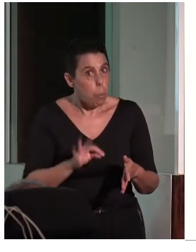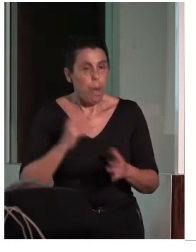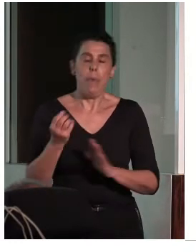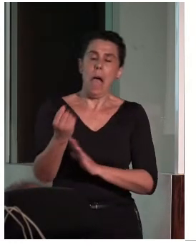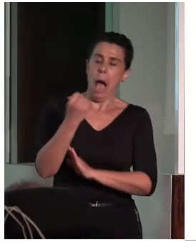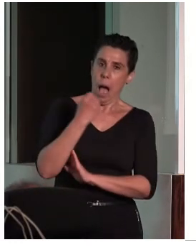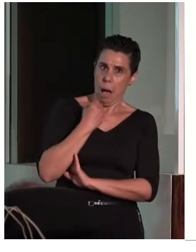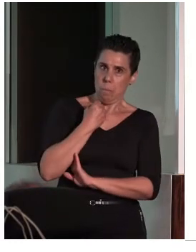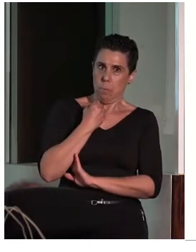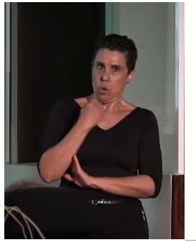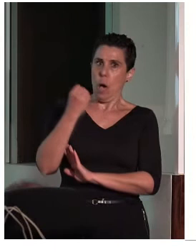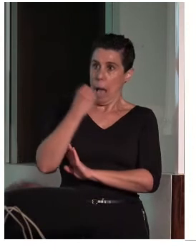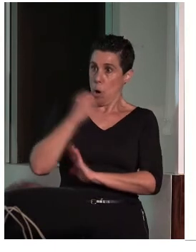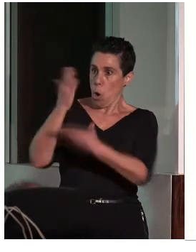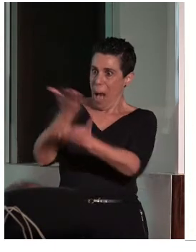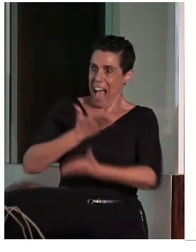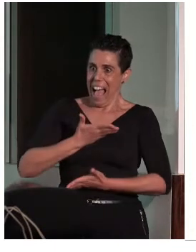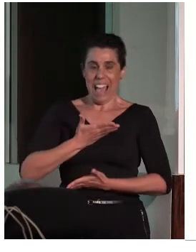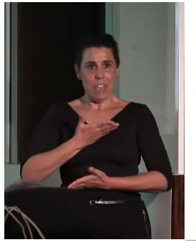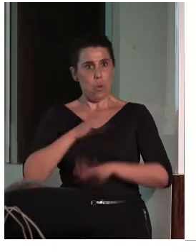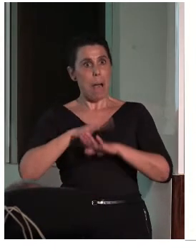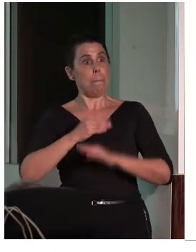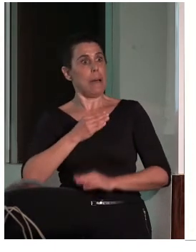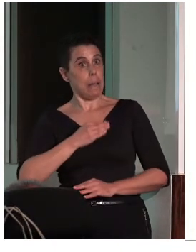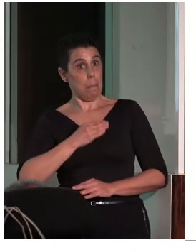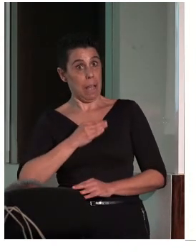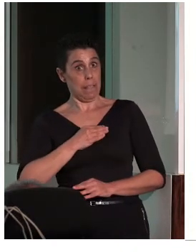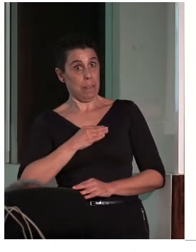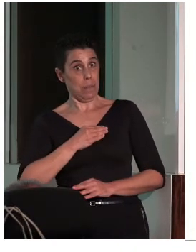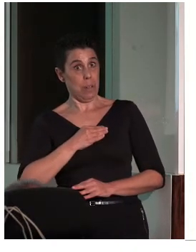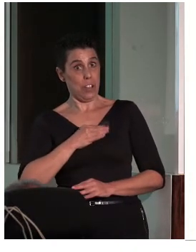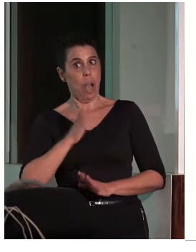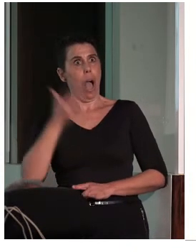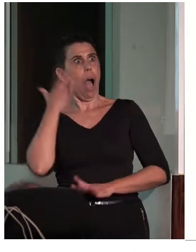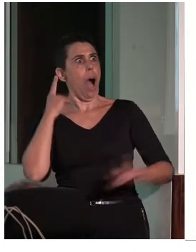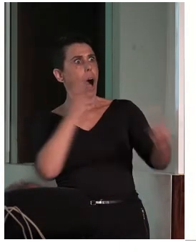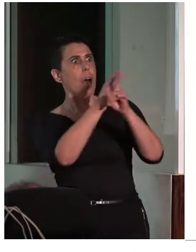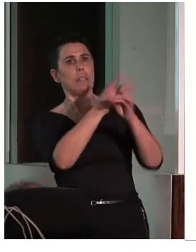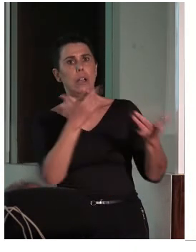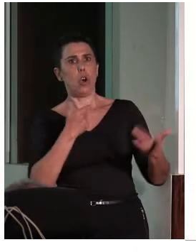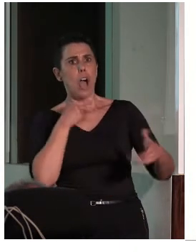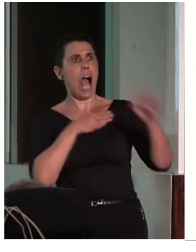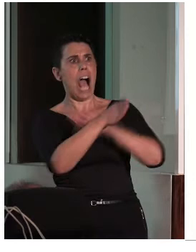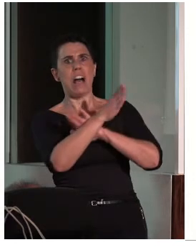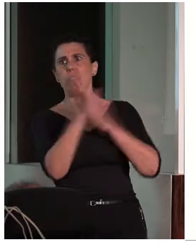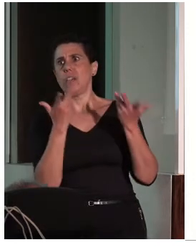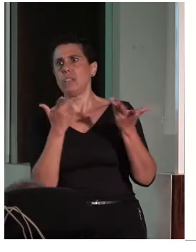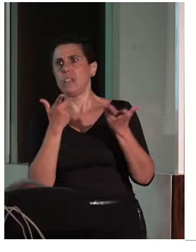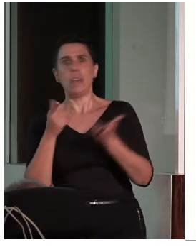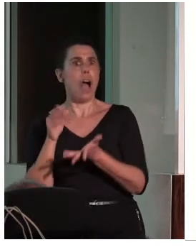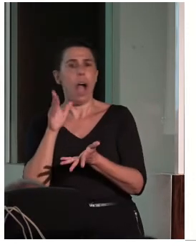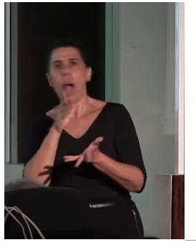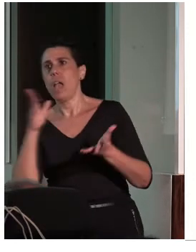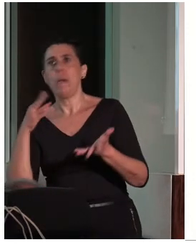para el patrimonio. Fijaros, antes la confrontábamos, decíamos accesibilidad al patrimonio. En realidad,